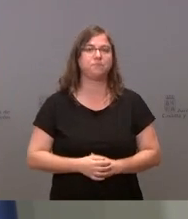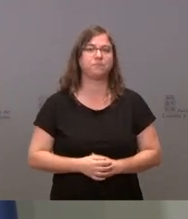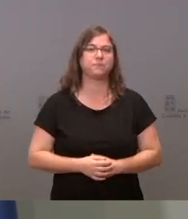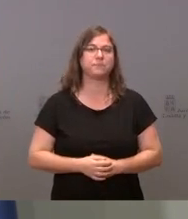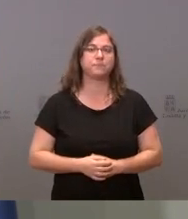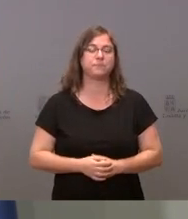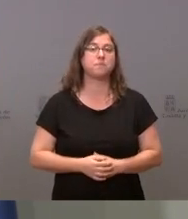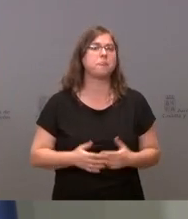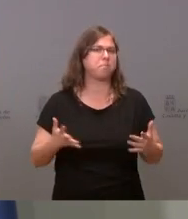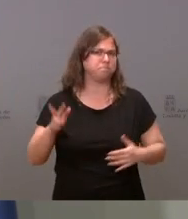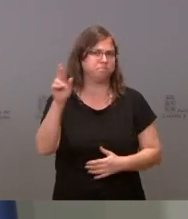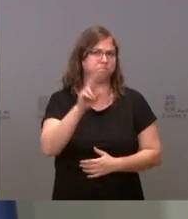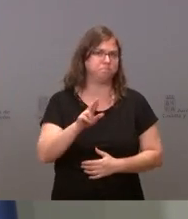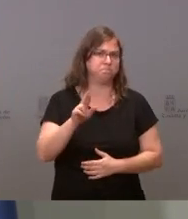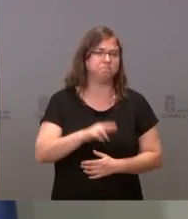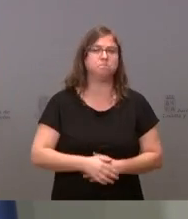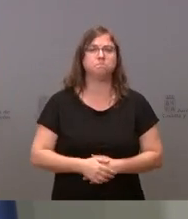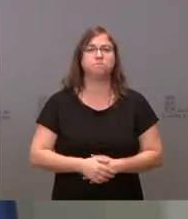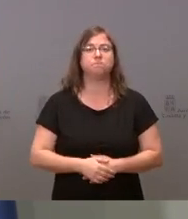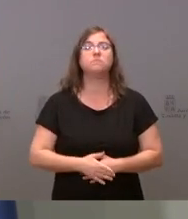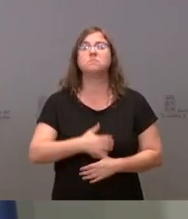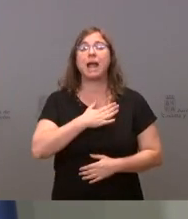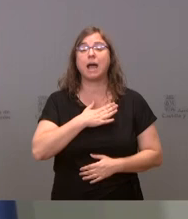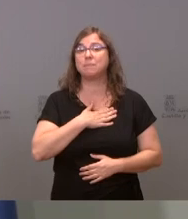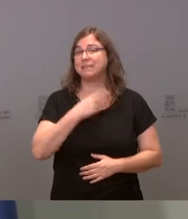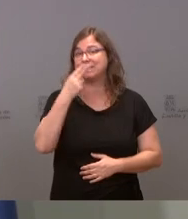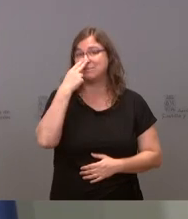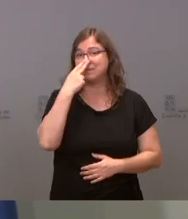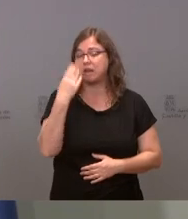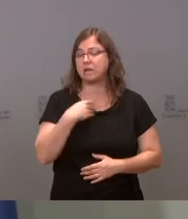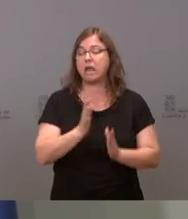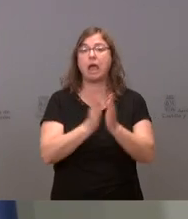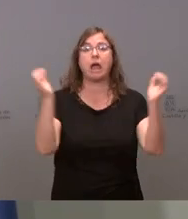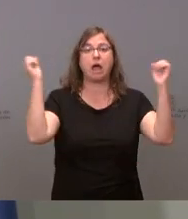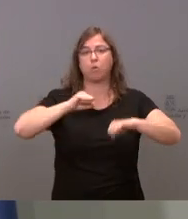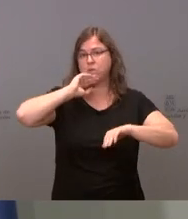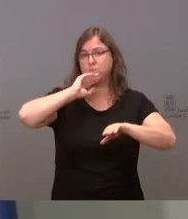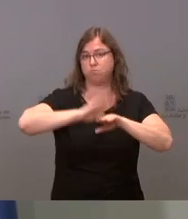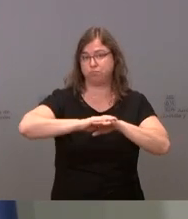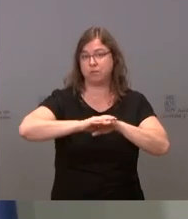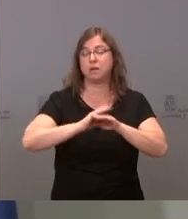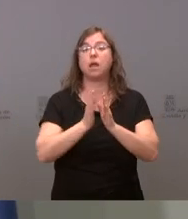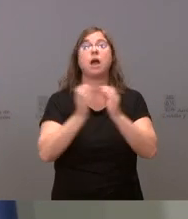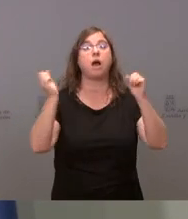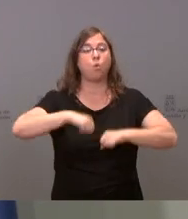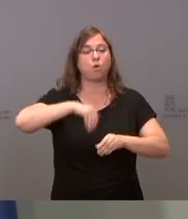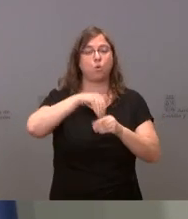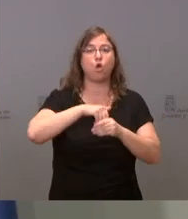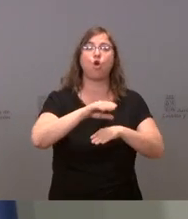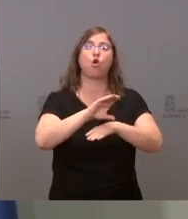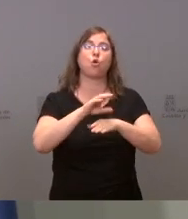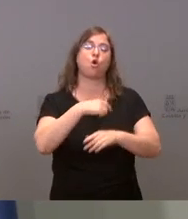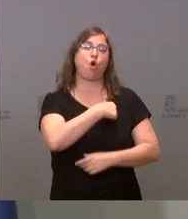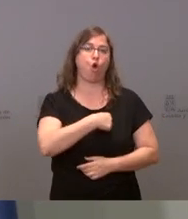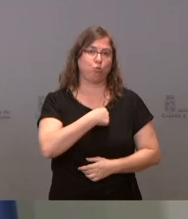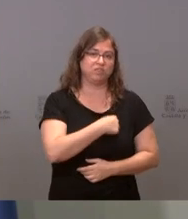Pero le insisto, lo que nos importaba a nosotros era cumplir el acuerdo. El acuerdo incluía la comisión, las medidas. La comisión